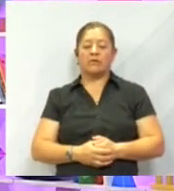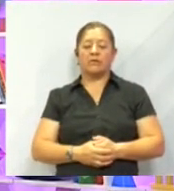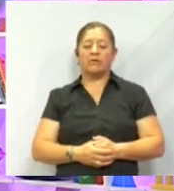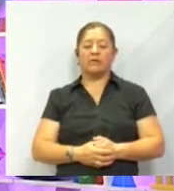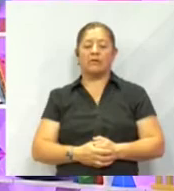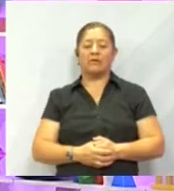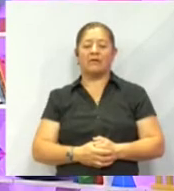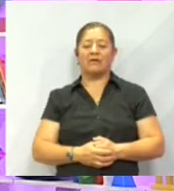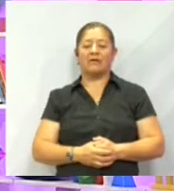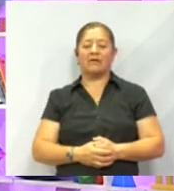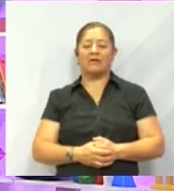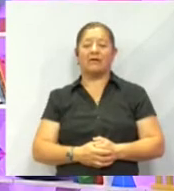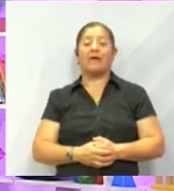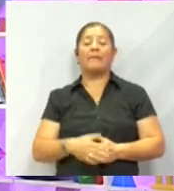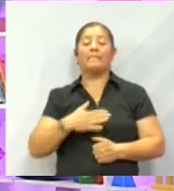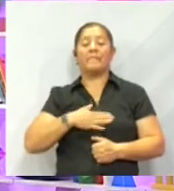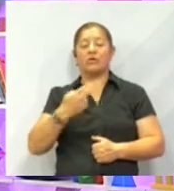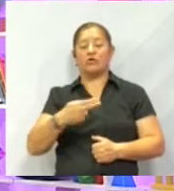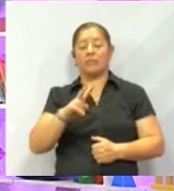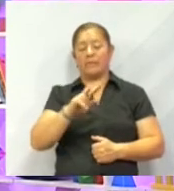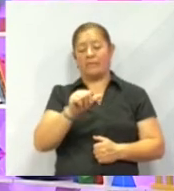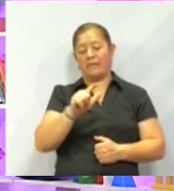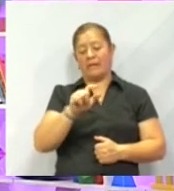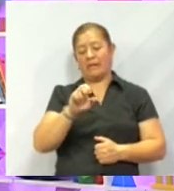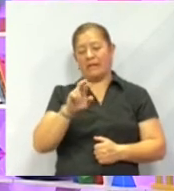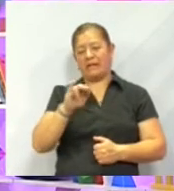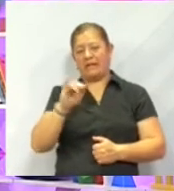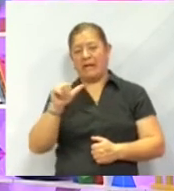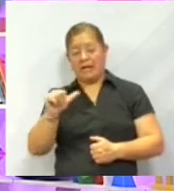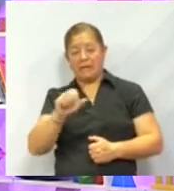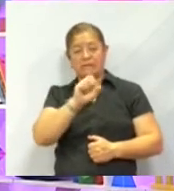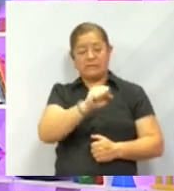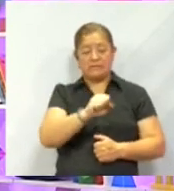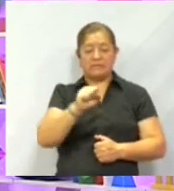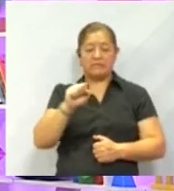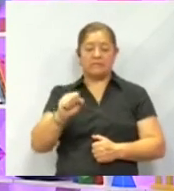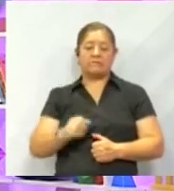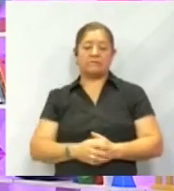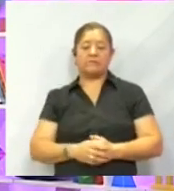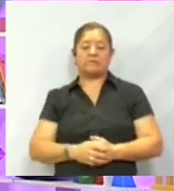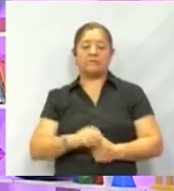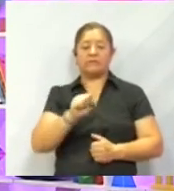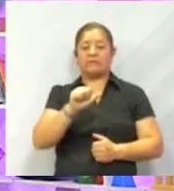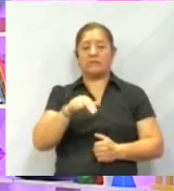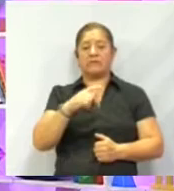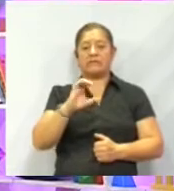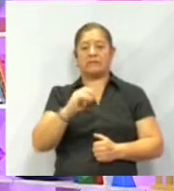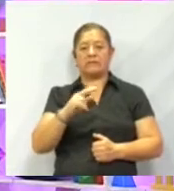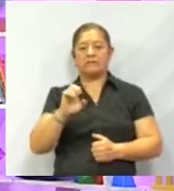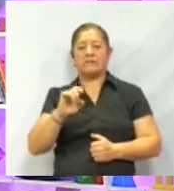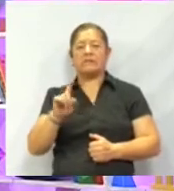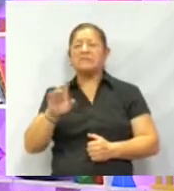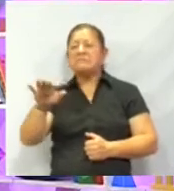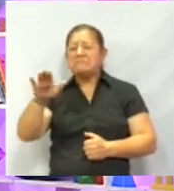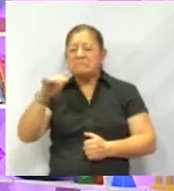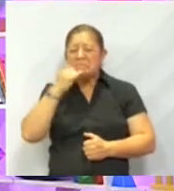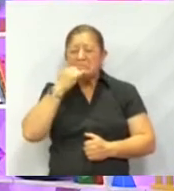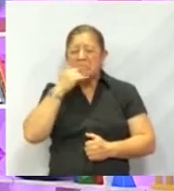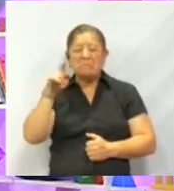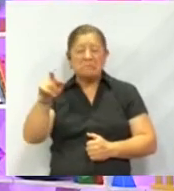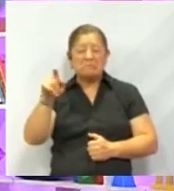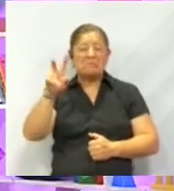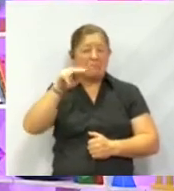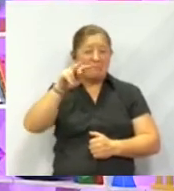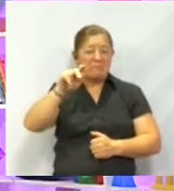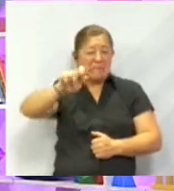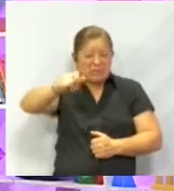¿Cómo ¿Cómo te llamas? Me llamo Valeria Sánchez-Petis. Un favor, Valeria, ¿podrías por favor bajarle a la